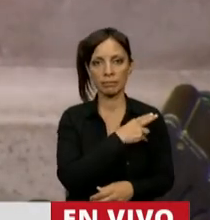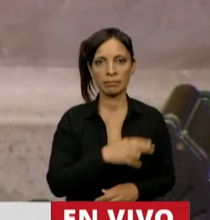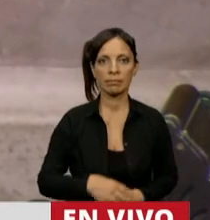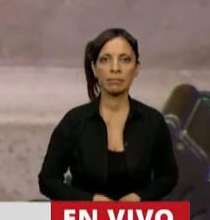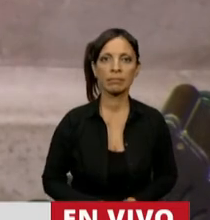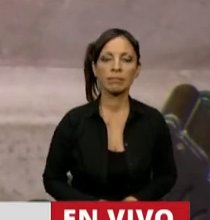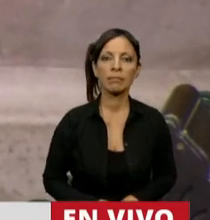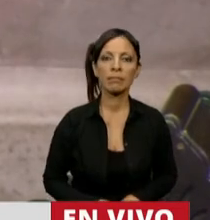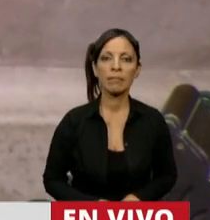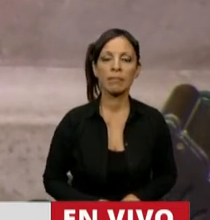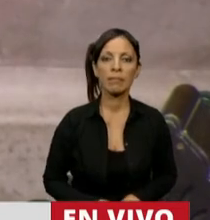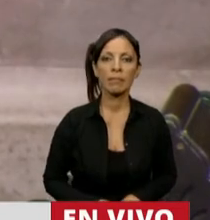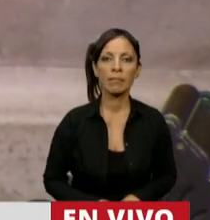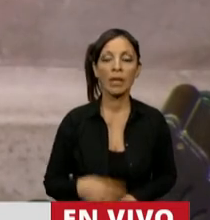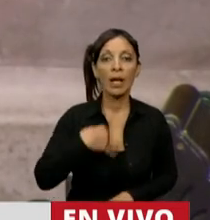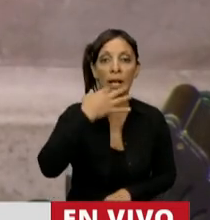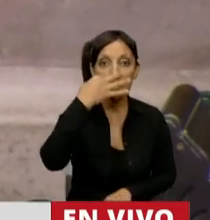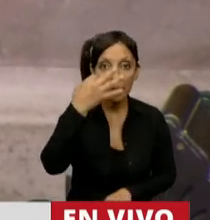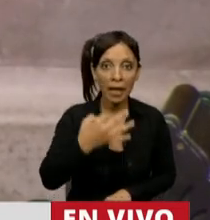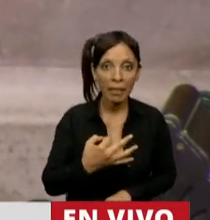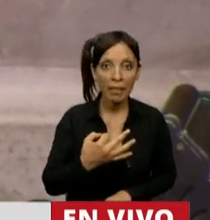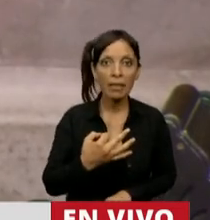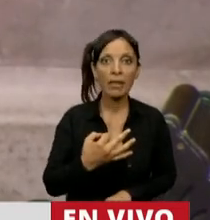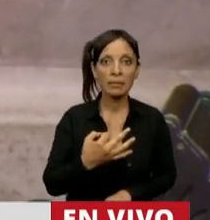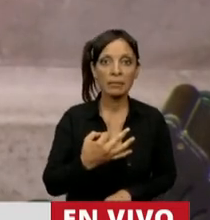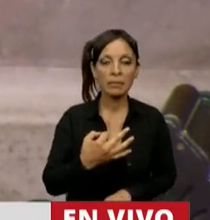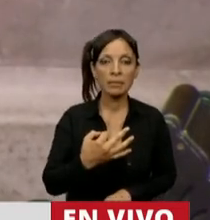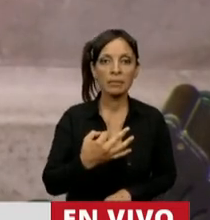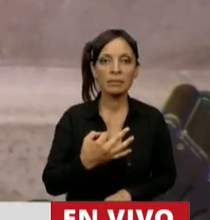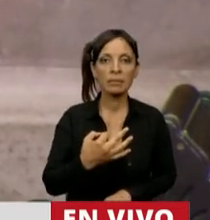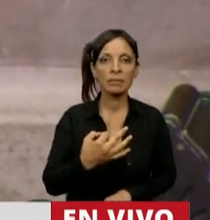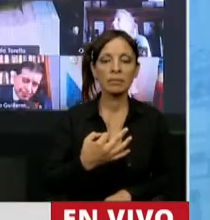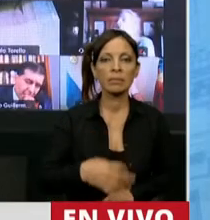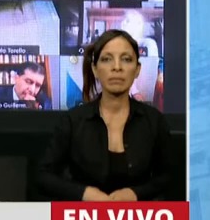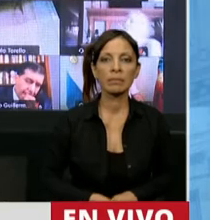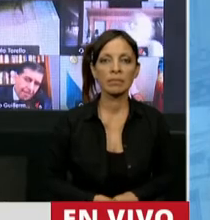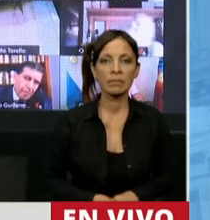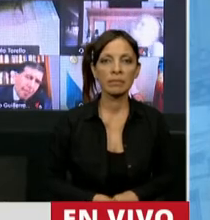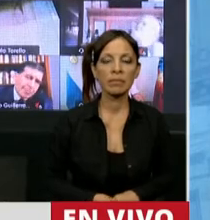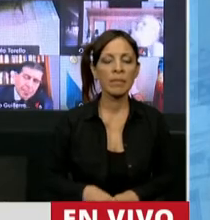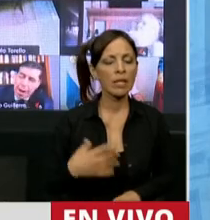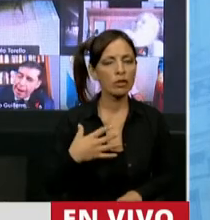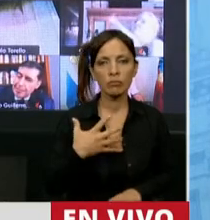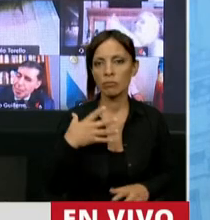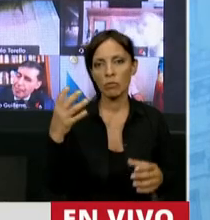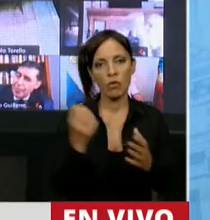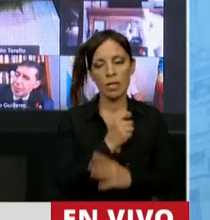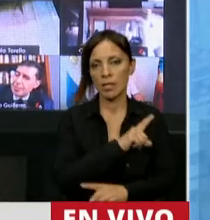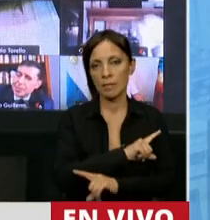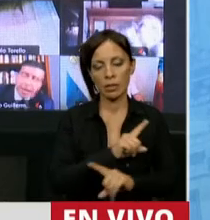Presidente, la verdad, Presidente, resulta inadmisible,